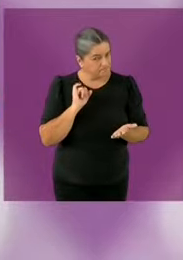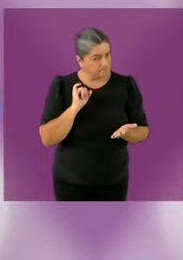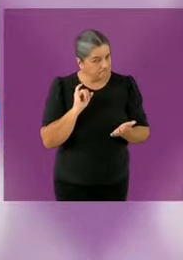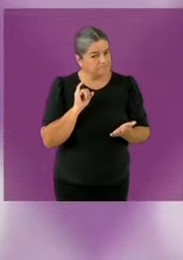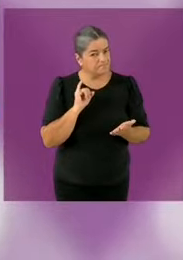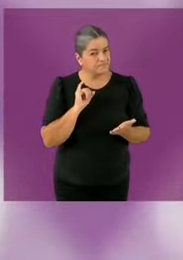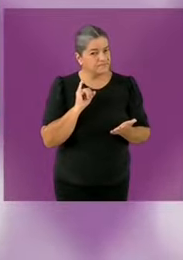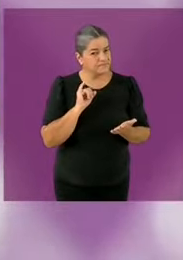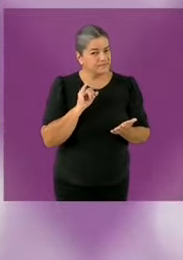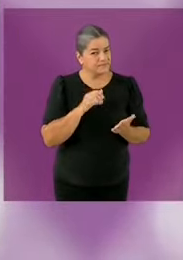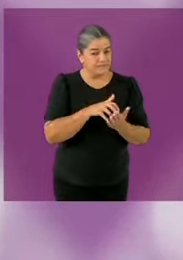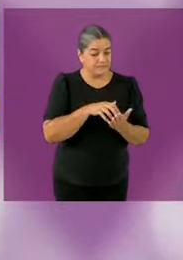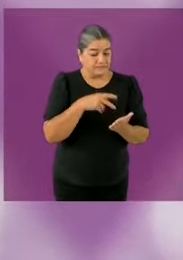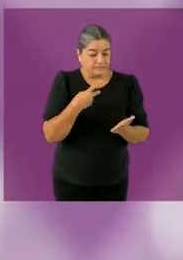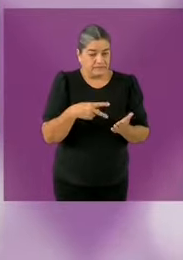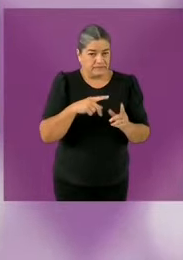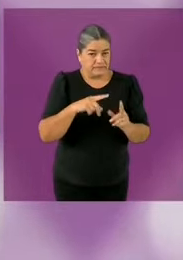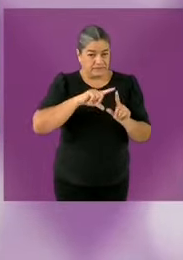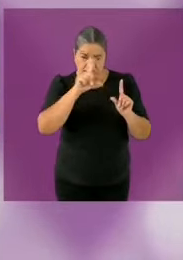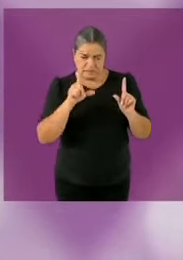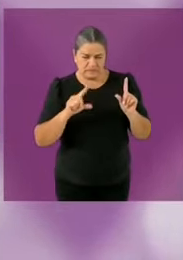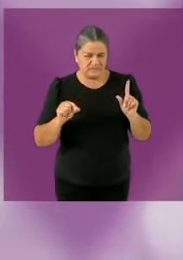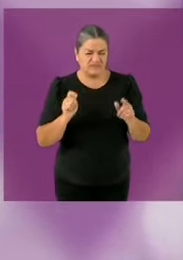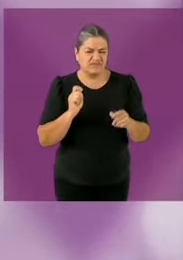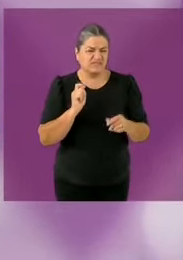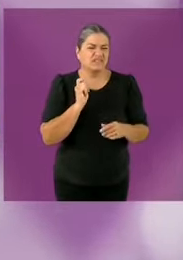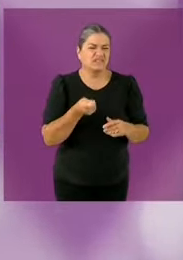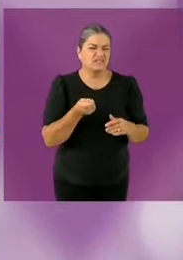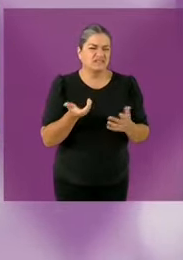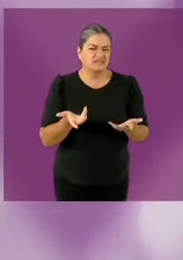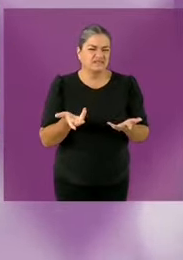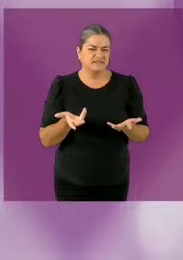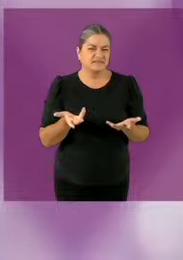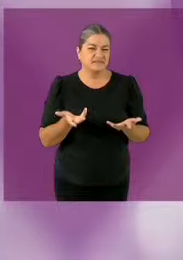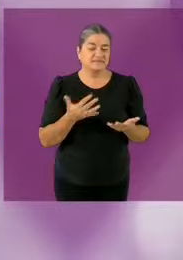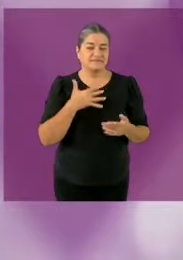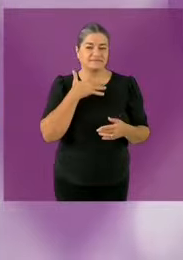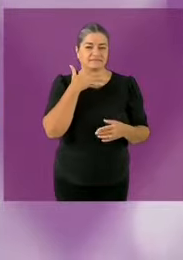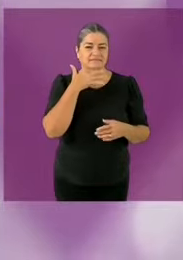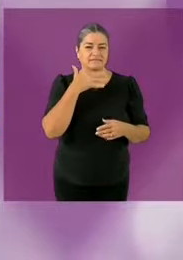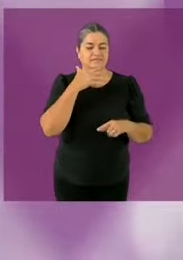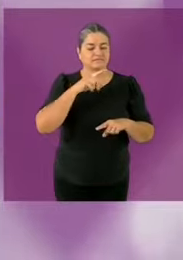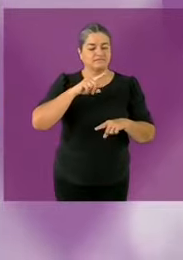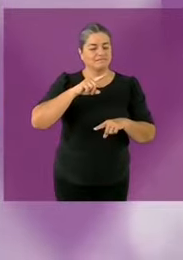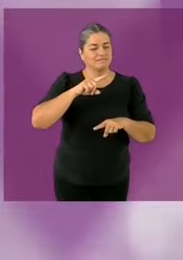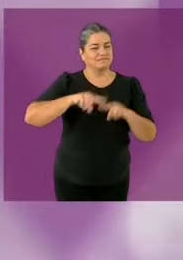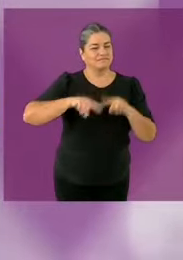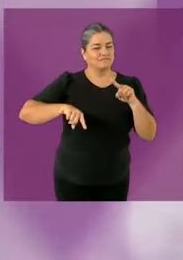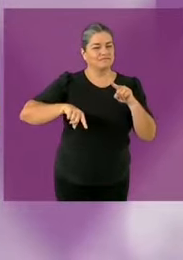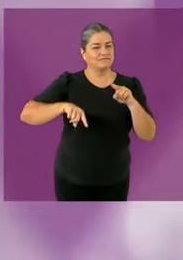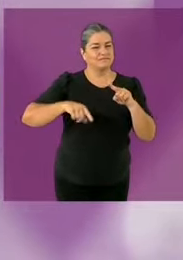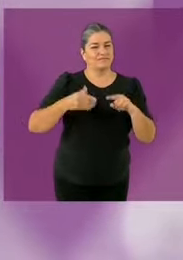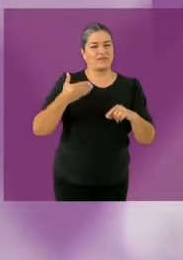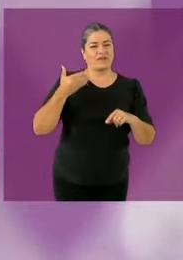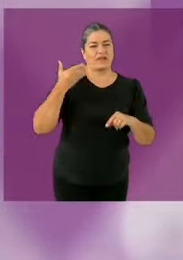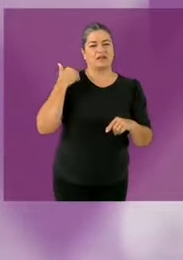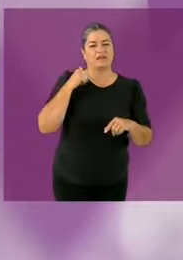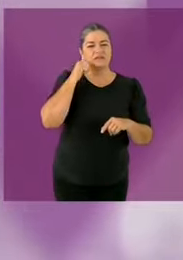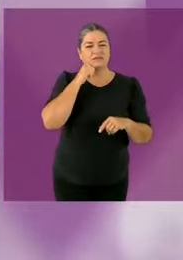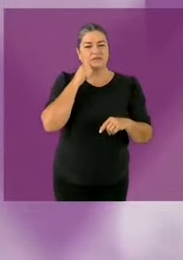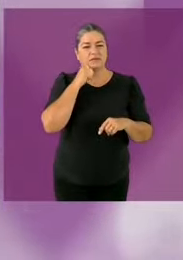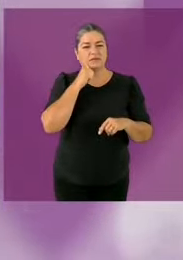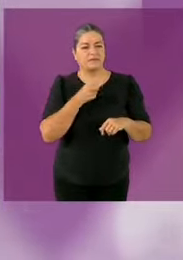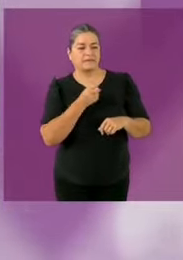significa erradicar la corrupción y los privilegios del gobierno, de los gobiernos del PRIAN, de la candidata del PRIAN,